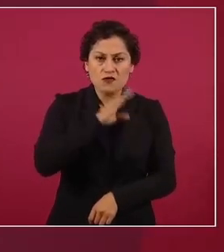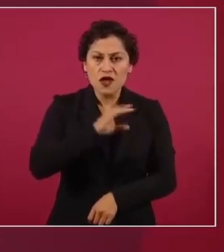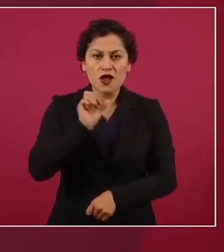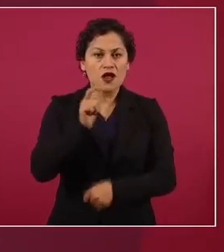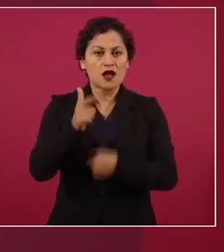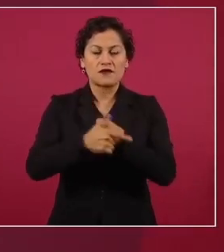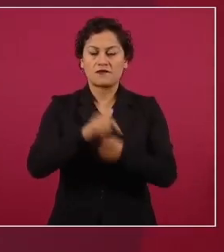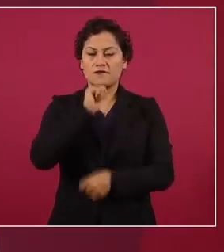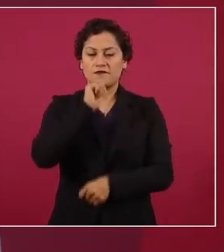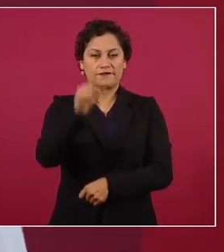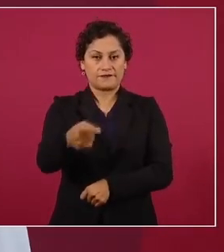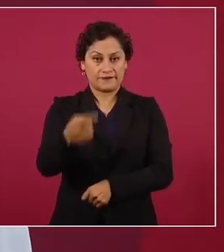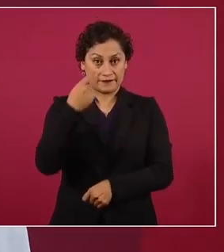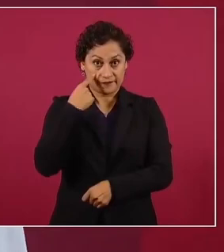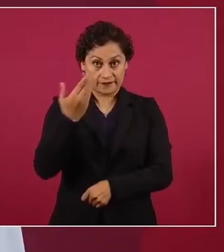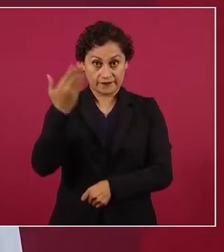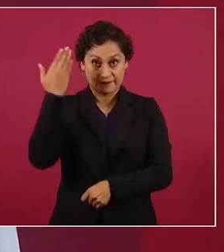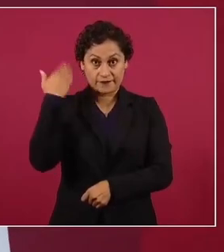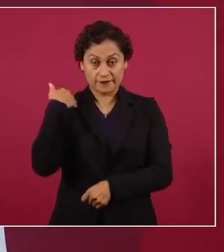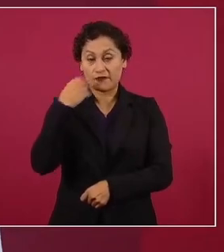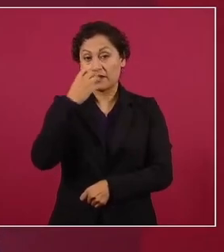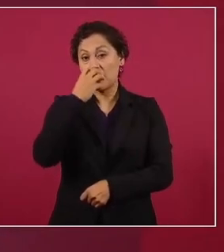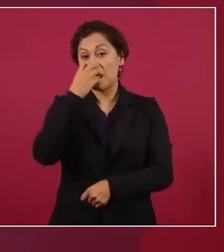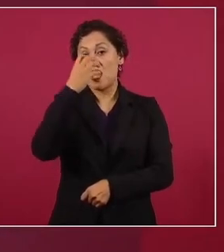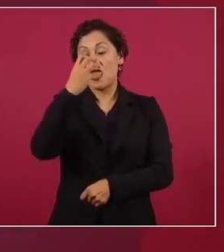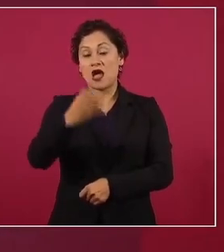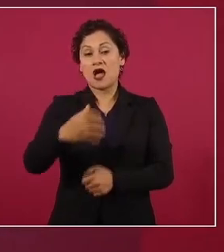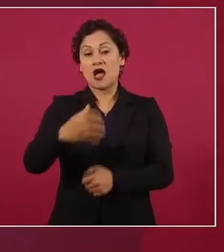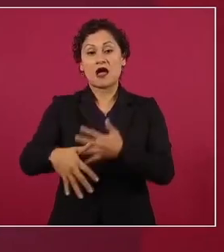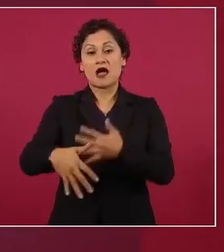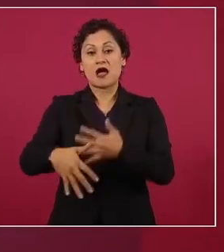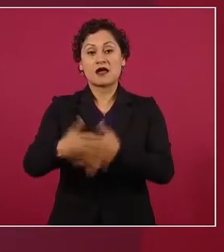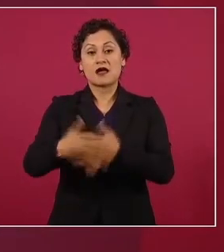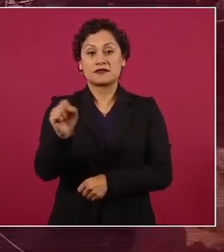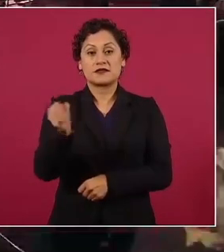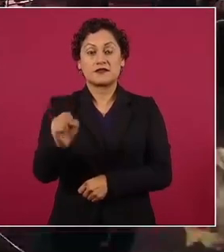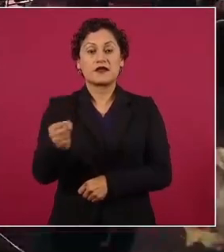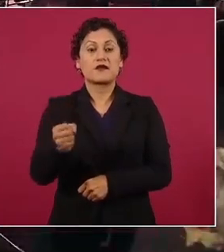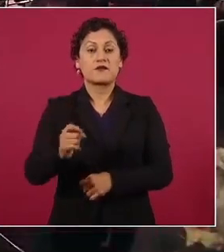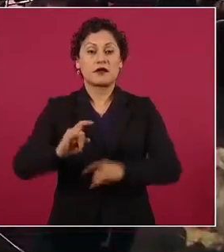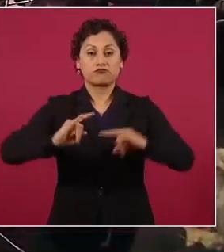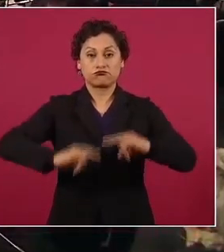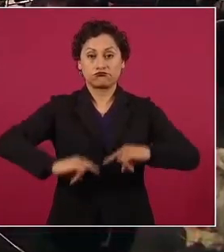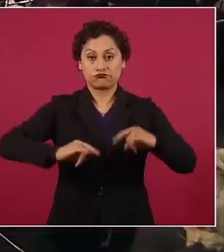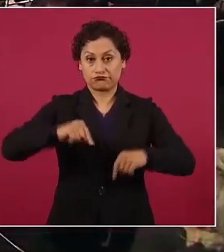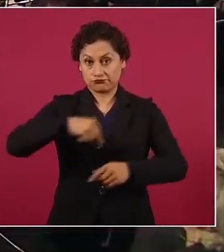parte del presidente Andrés Manuel López Obrador en el Zócalo de la Ciudad de México,